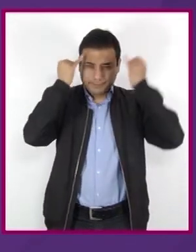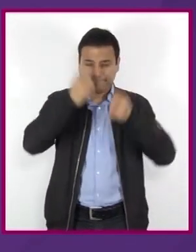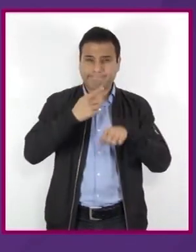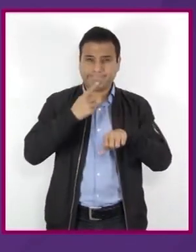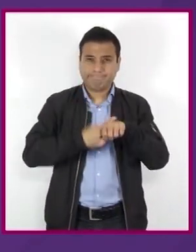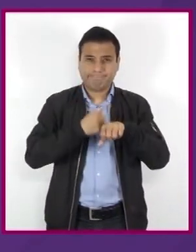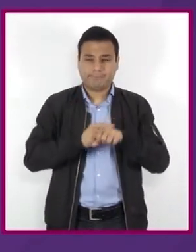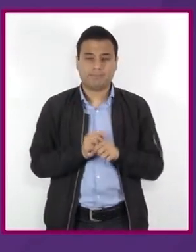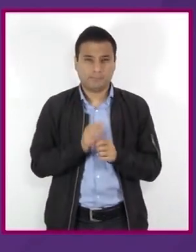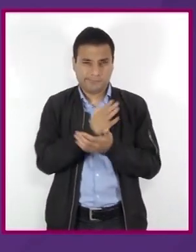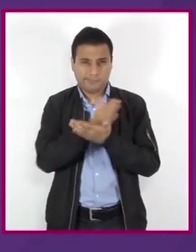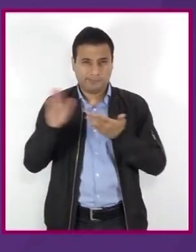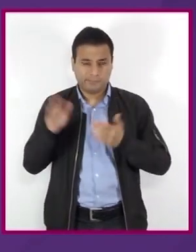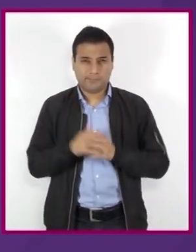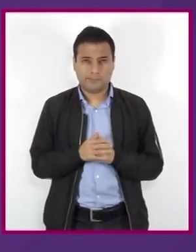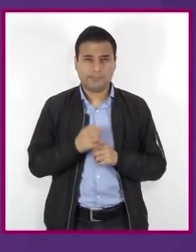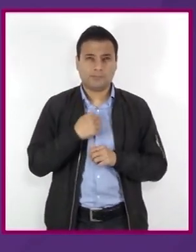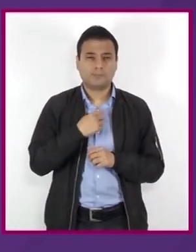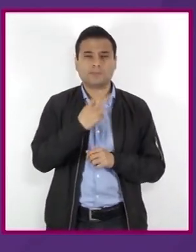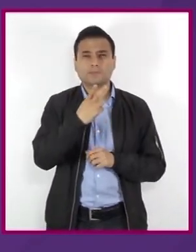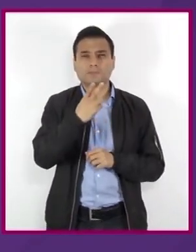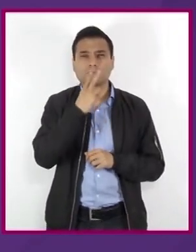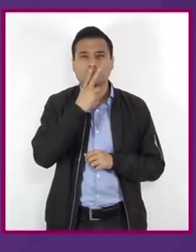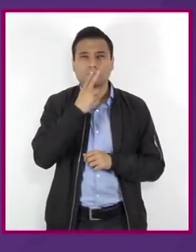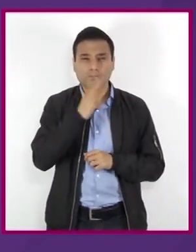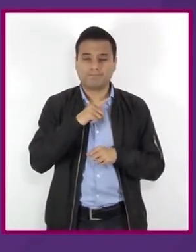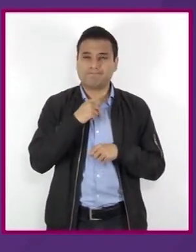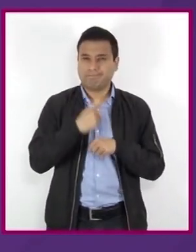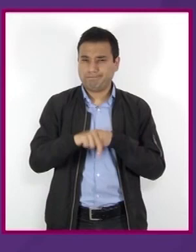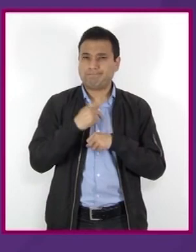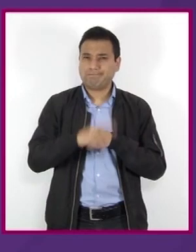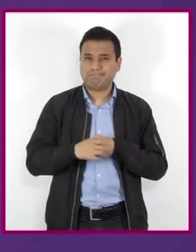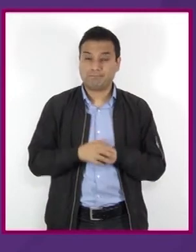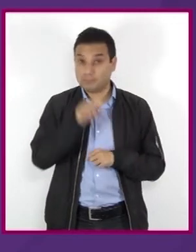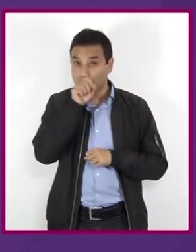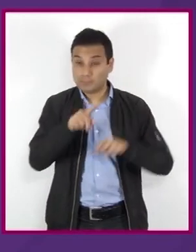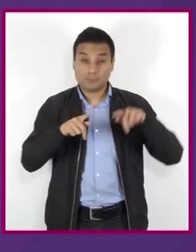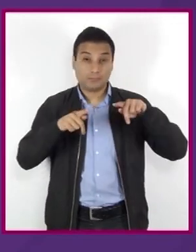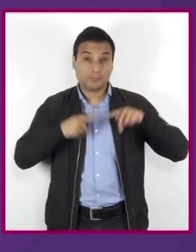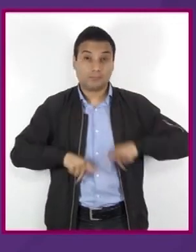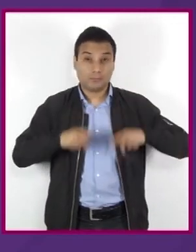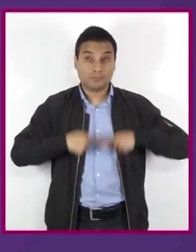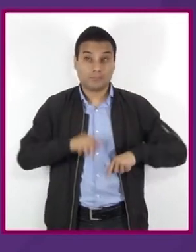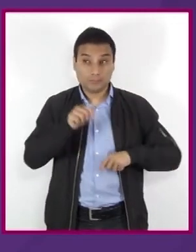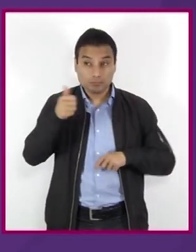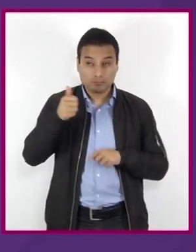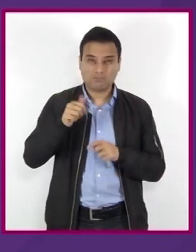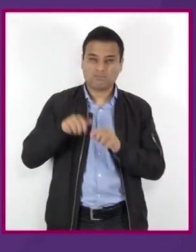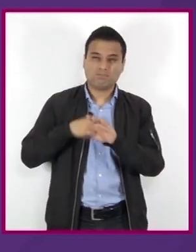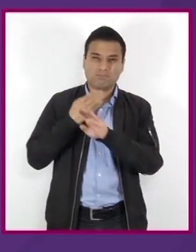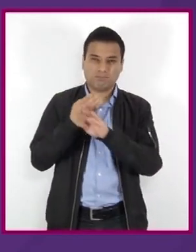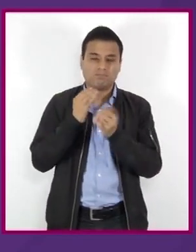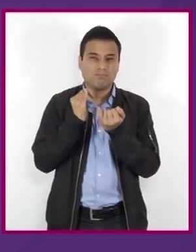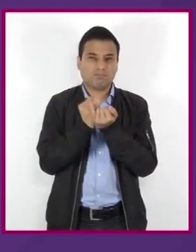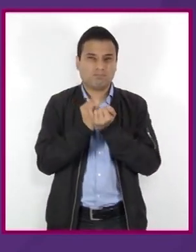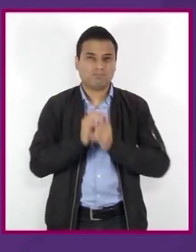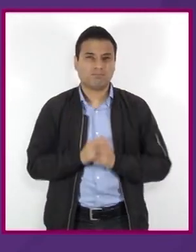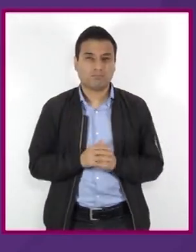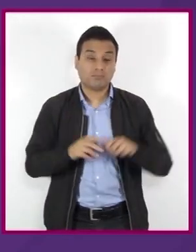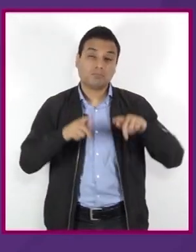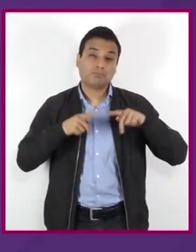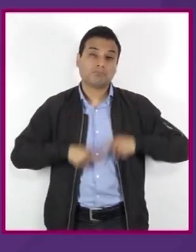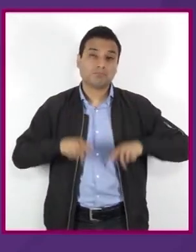Por otro lado, el consumo de tabaco afecta a quien fuma y a quien le rodea, es decir, al fumador pasivo.